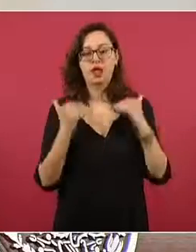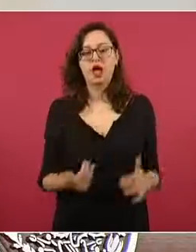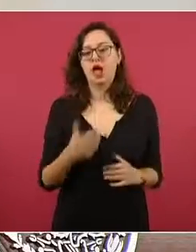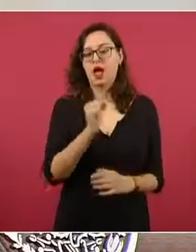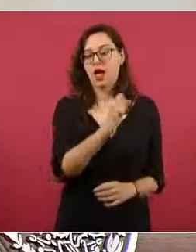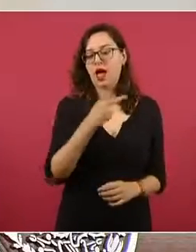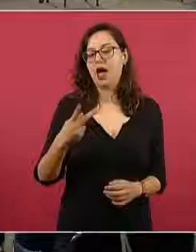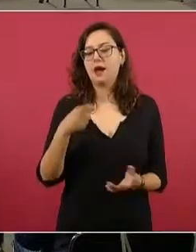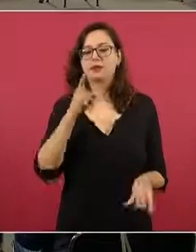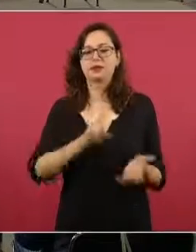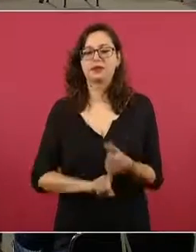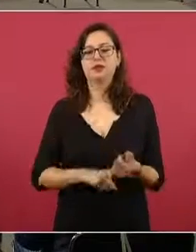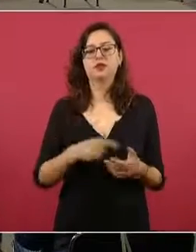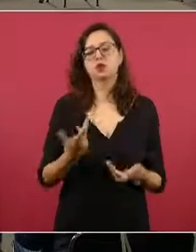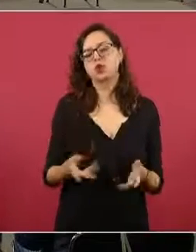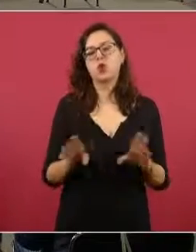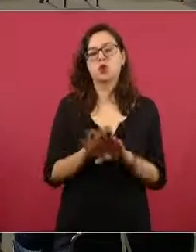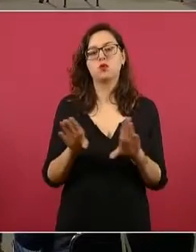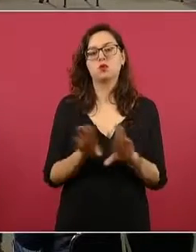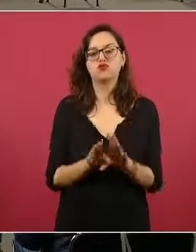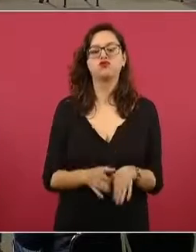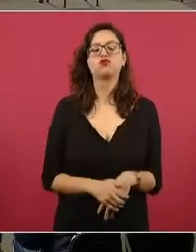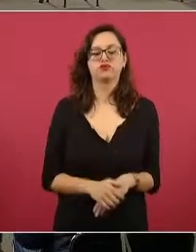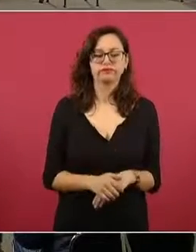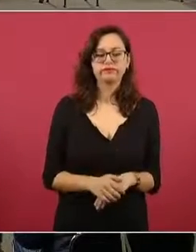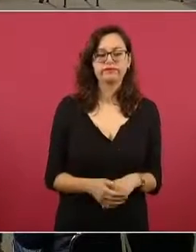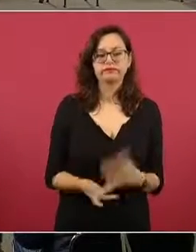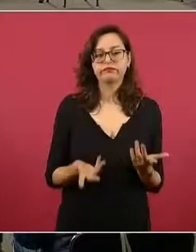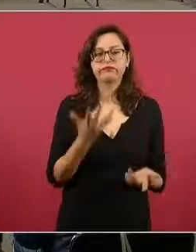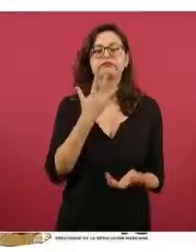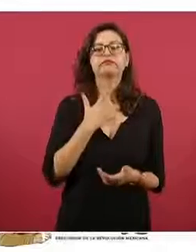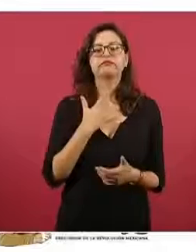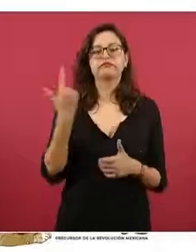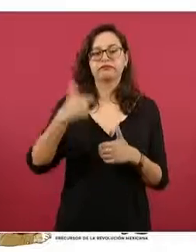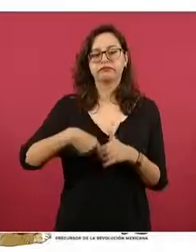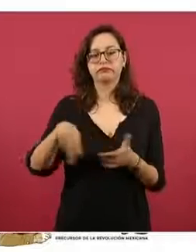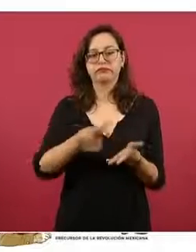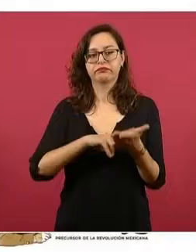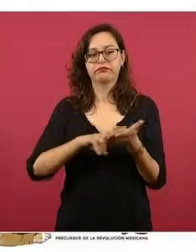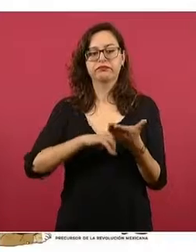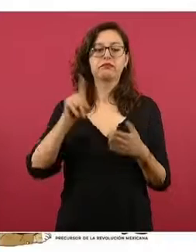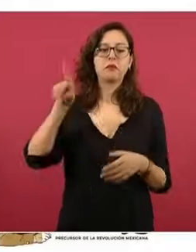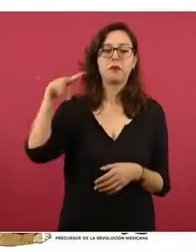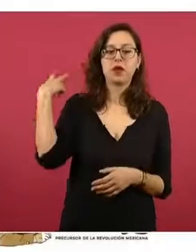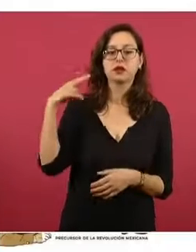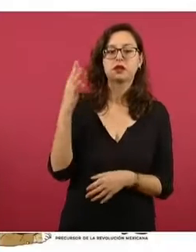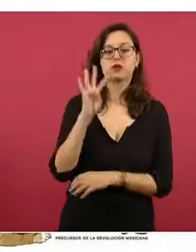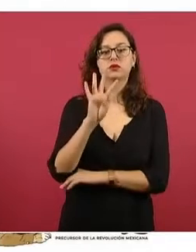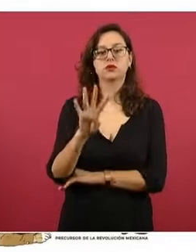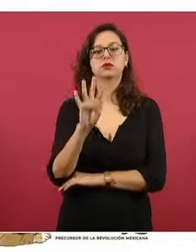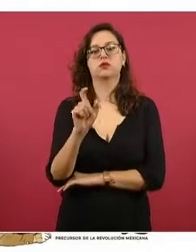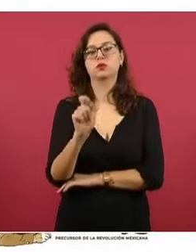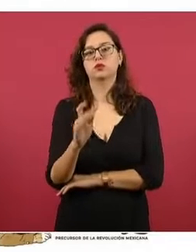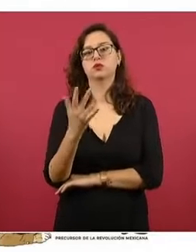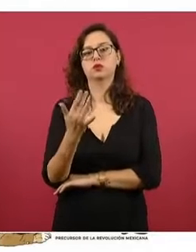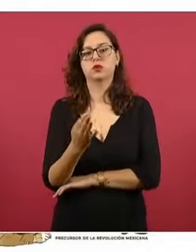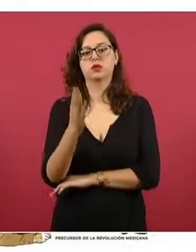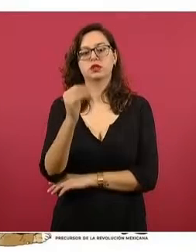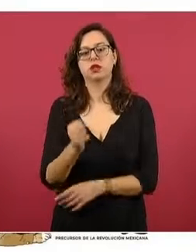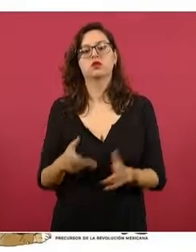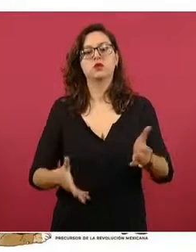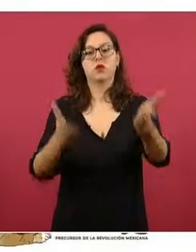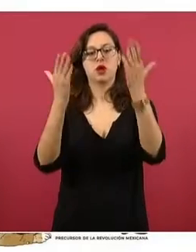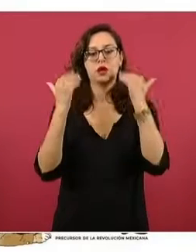regular a 19.59 en Servifácil, Coatzacoalcos, Veracruz y 20 pesos con 29